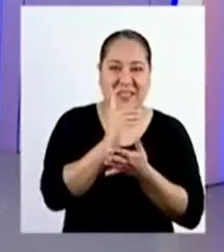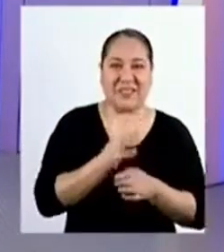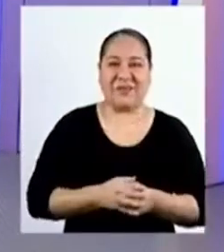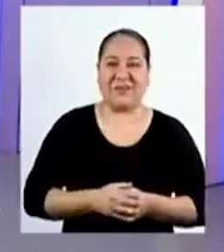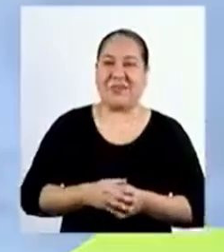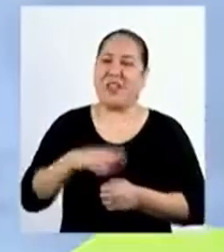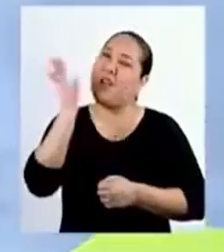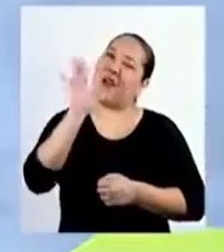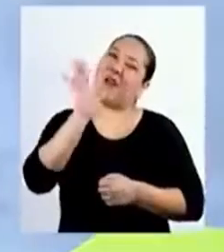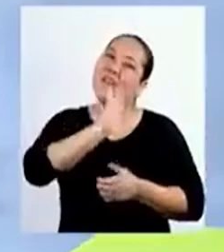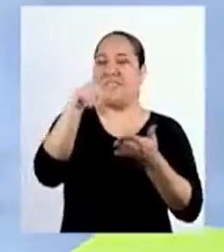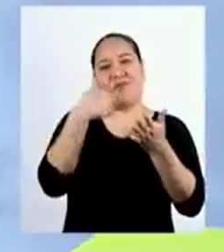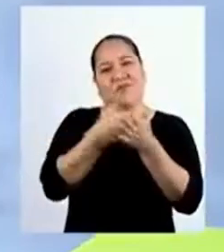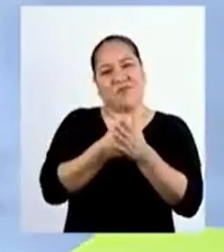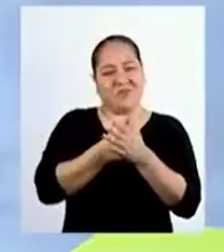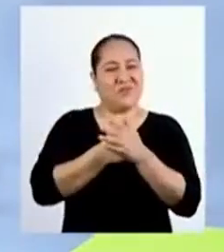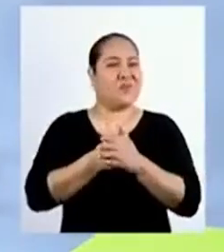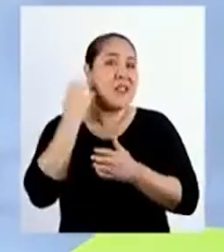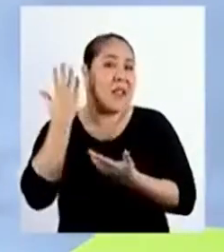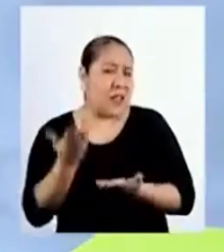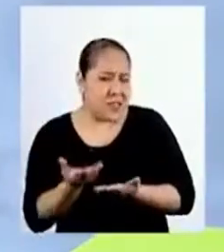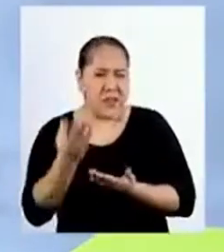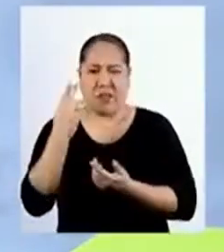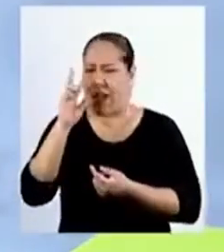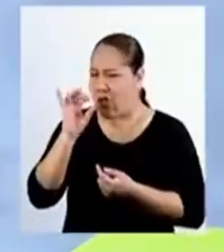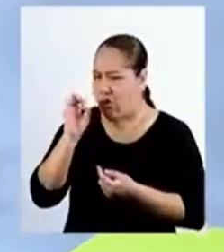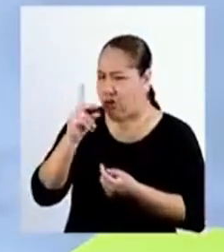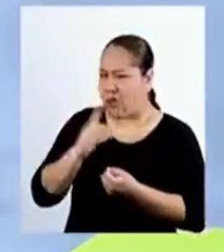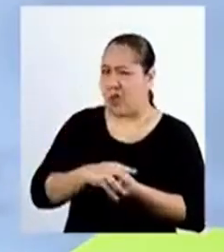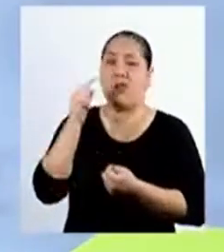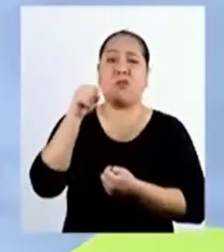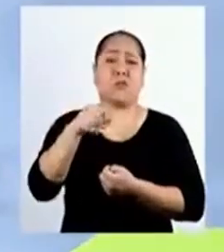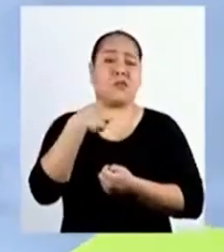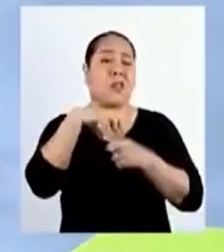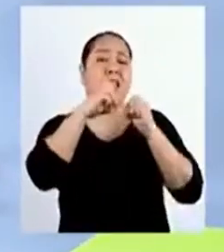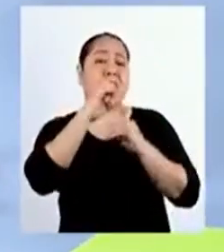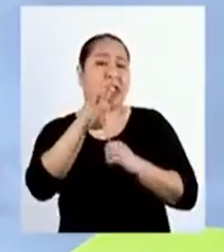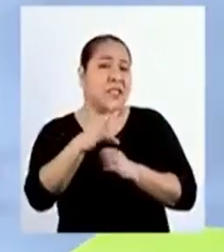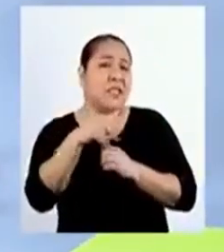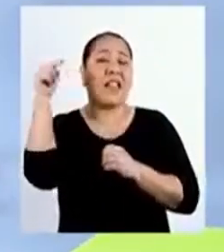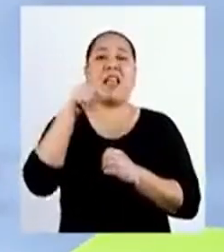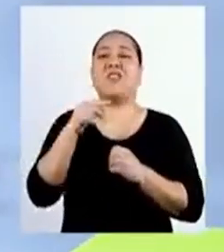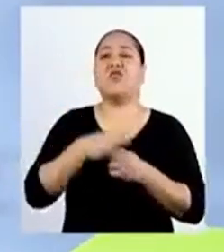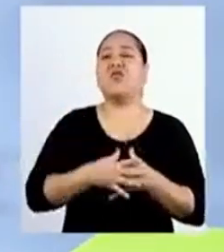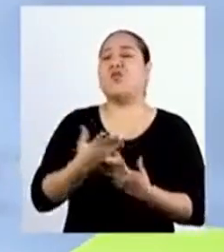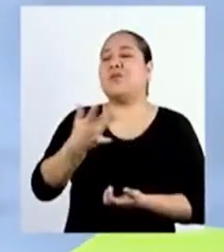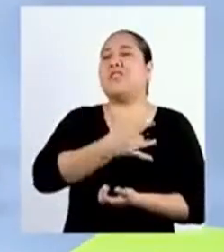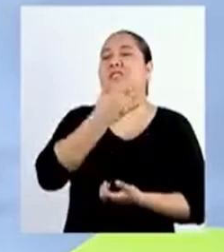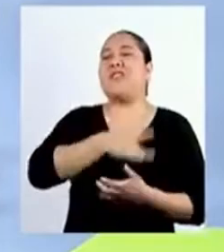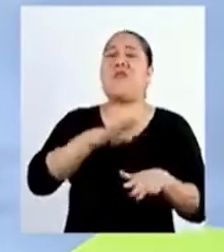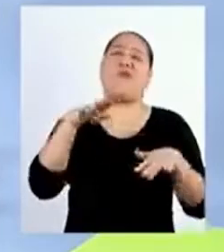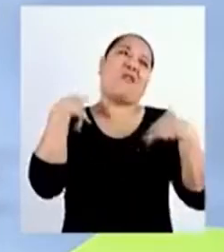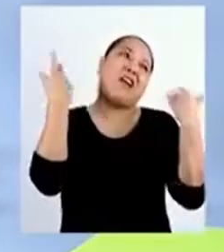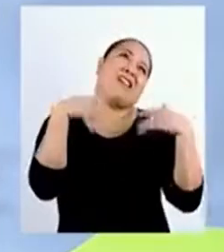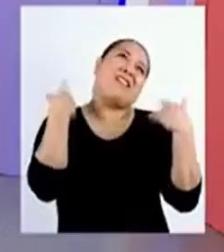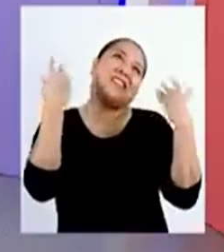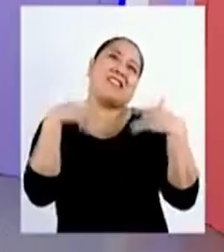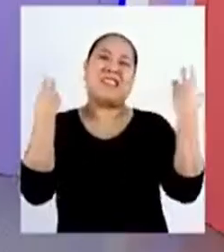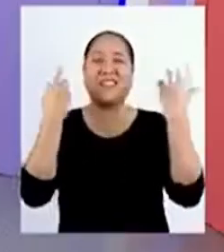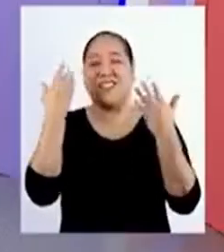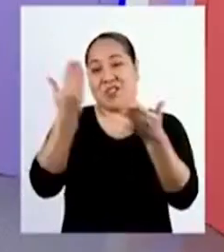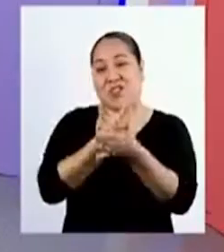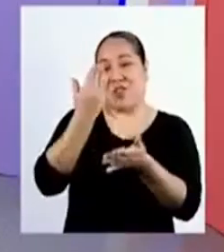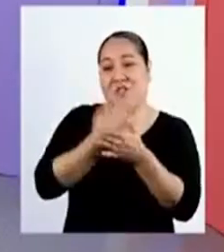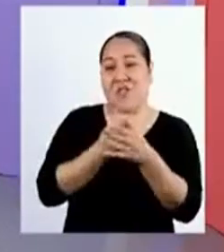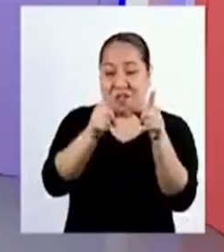Educación. Hola a todas y todos. ¿Sabes qué, Rodrigo? Déjame decir que estoy muy feliz con